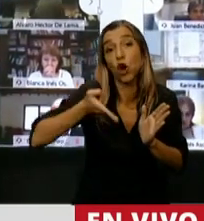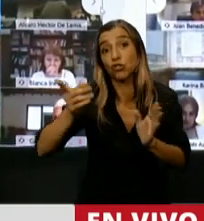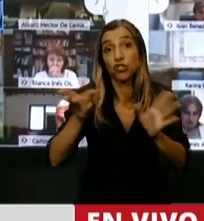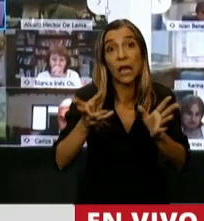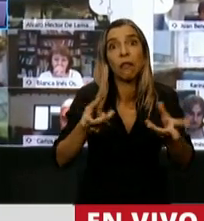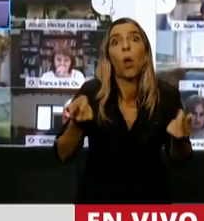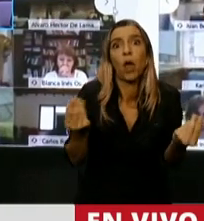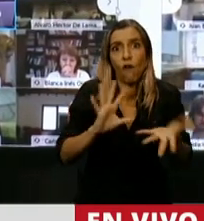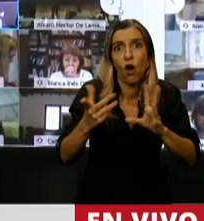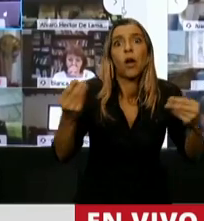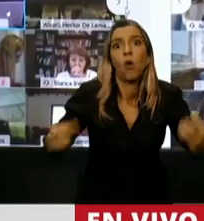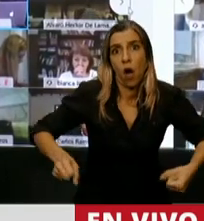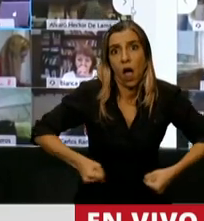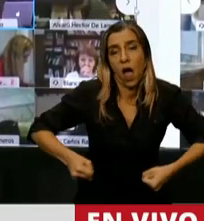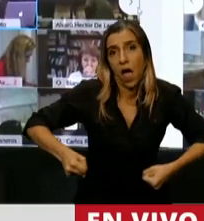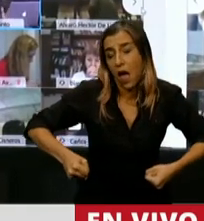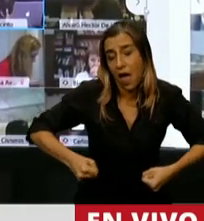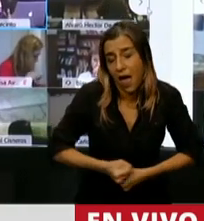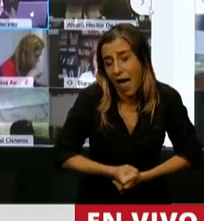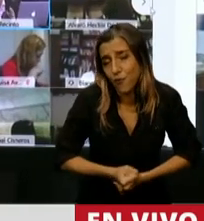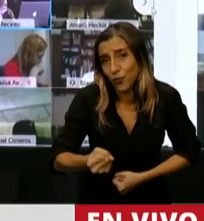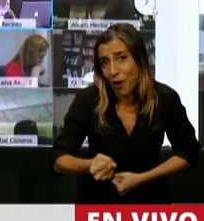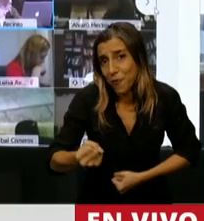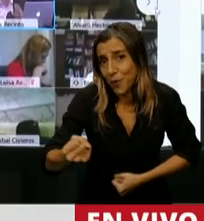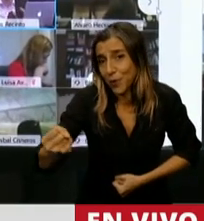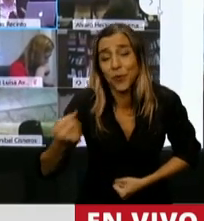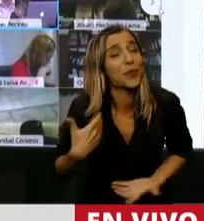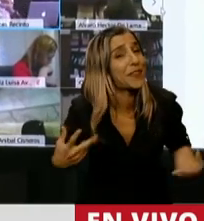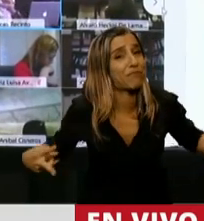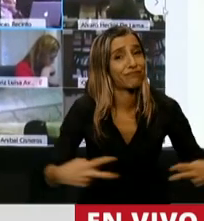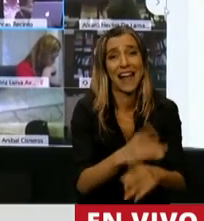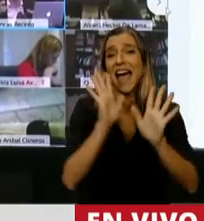ajuste, ajuste, ajuste, después veremos si está bien, si está mal,